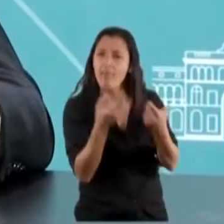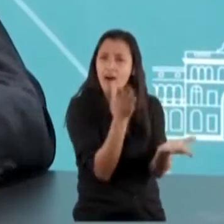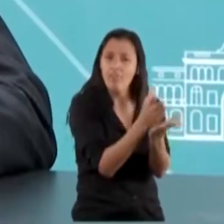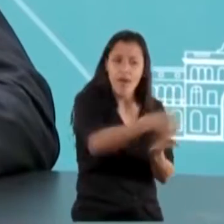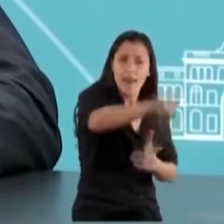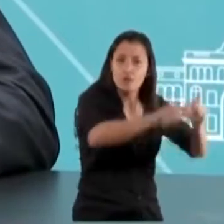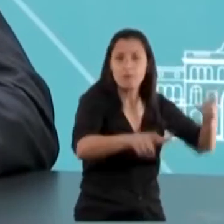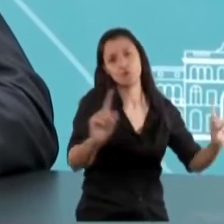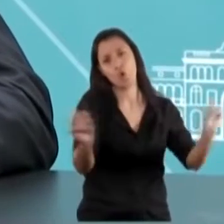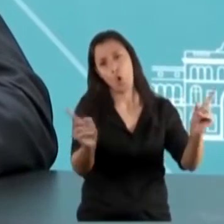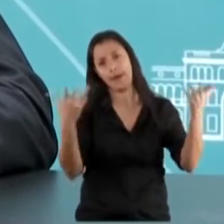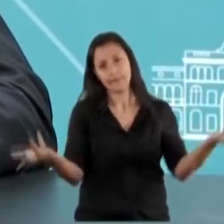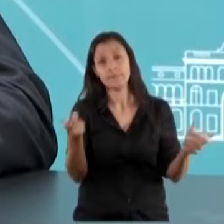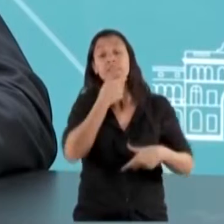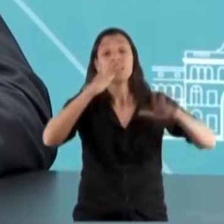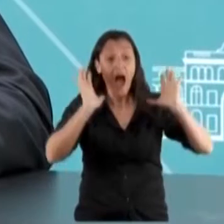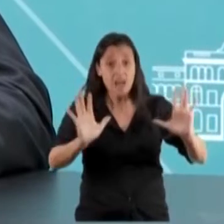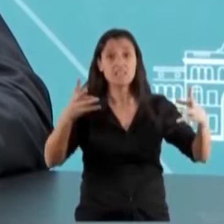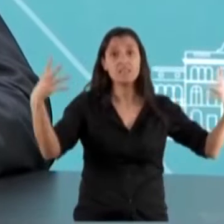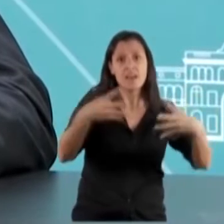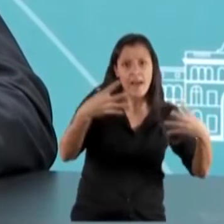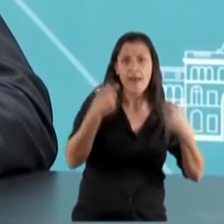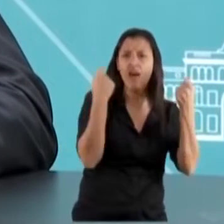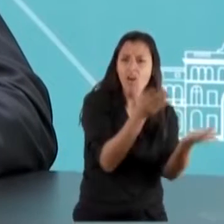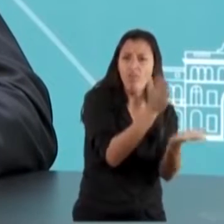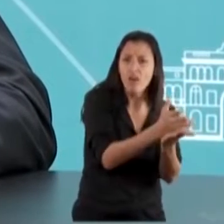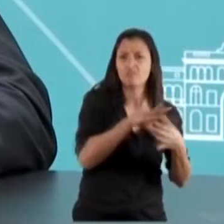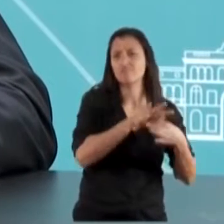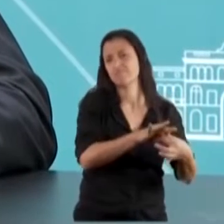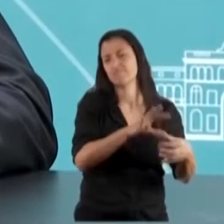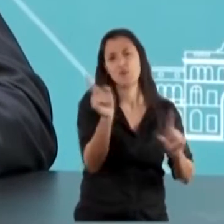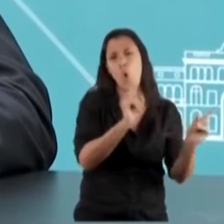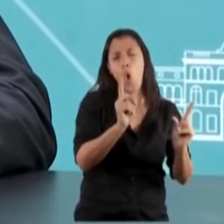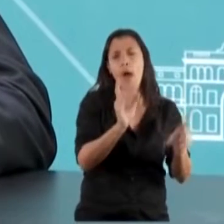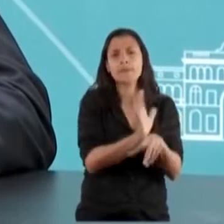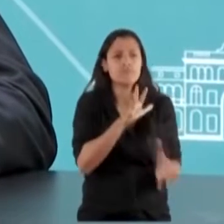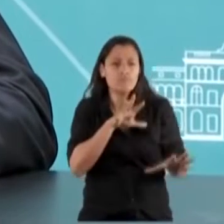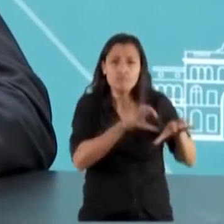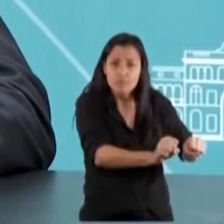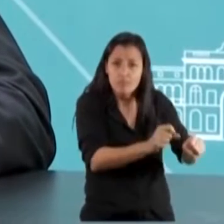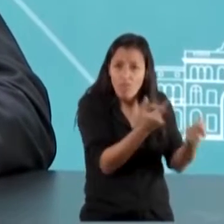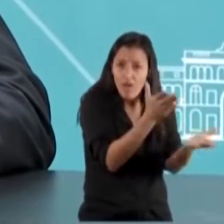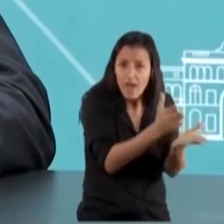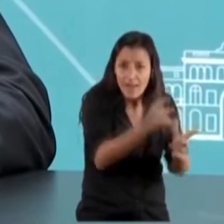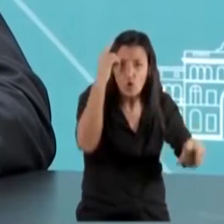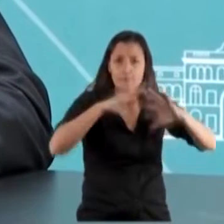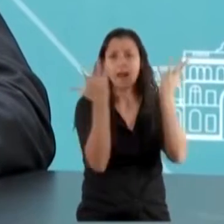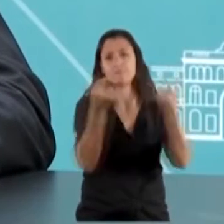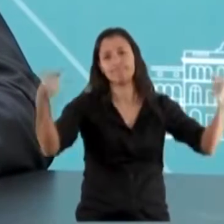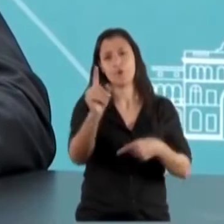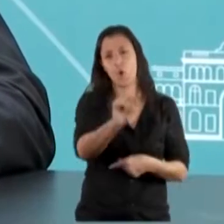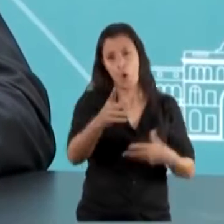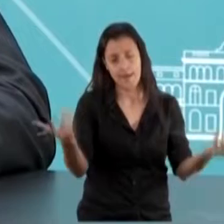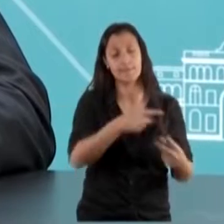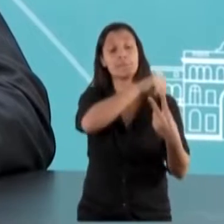sería el derecho estaría vinculado al uso de la fuerza y eso no es el principio del derecho internacional. Y lo